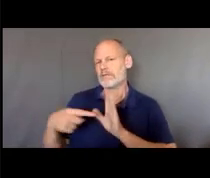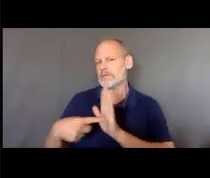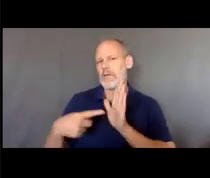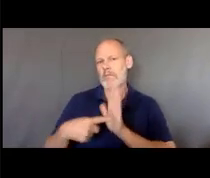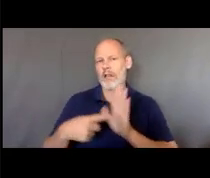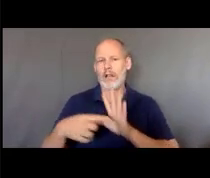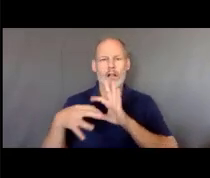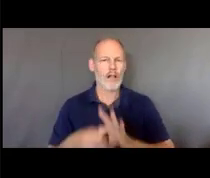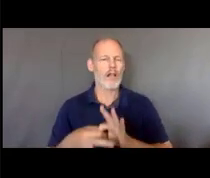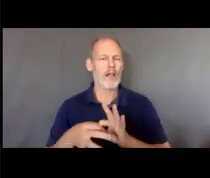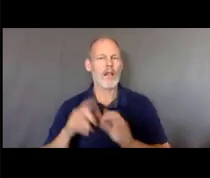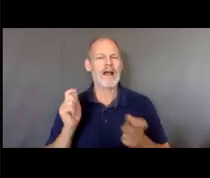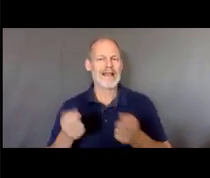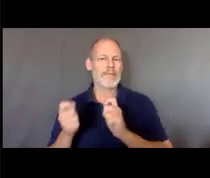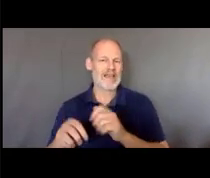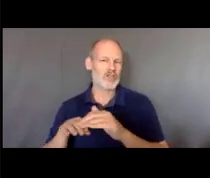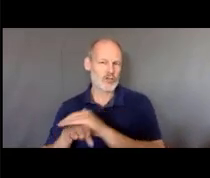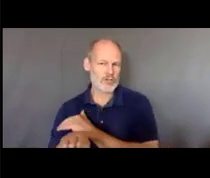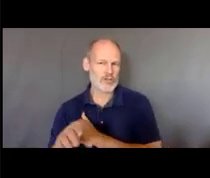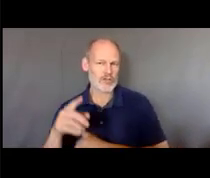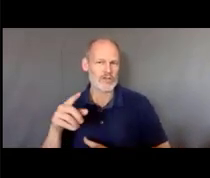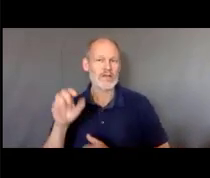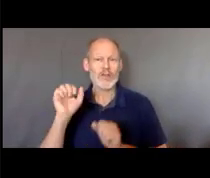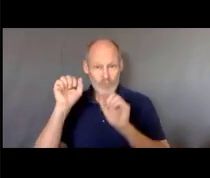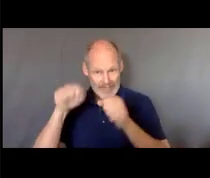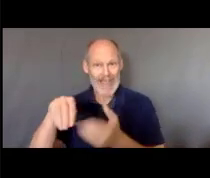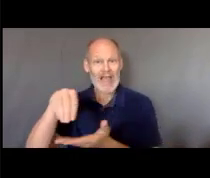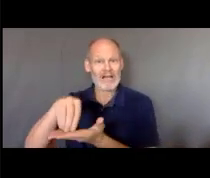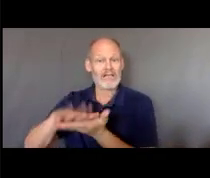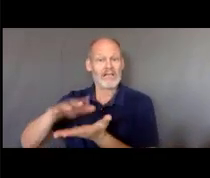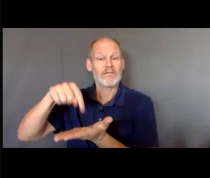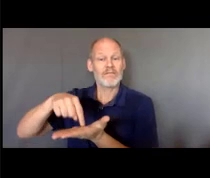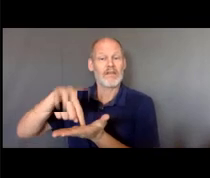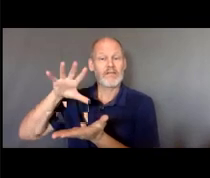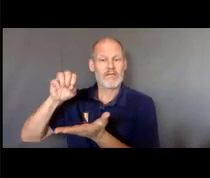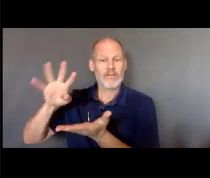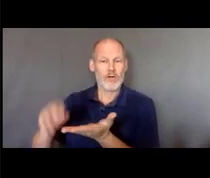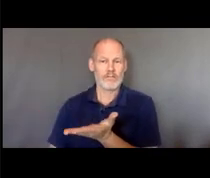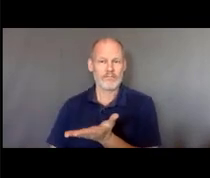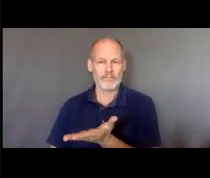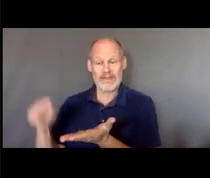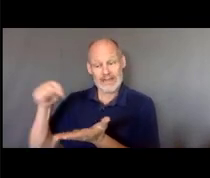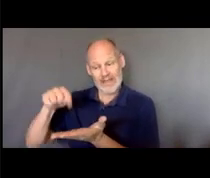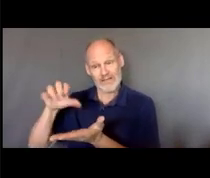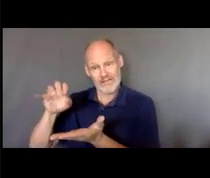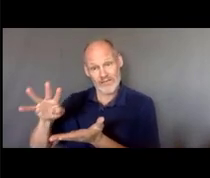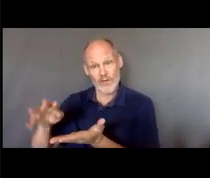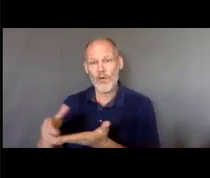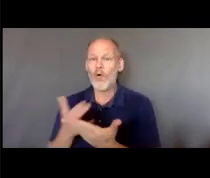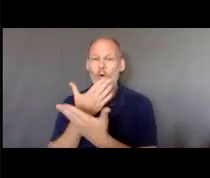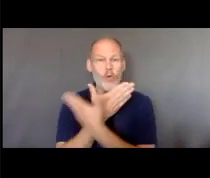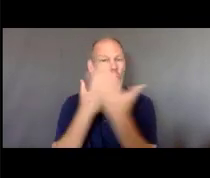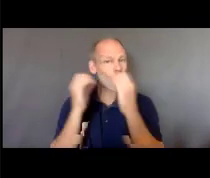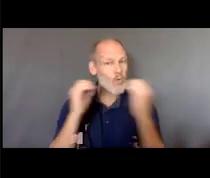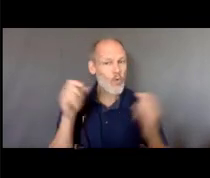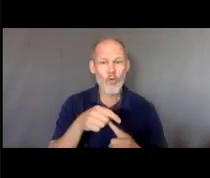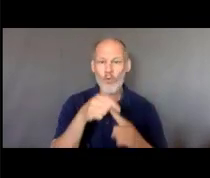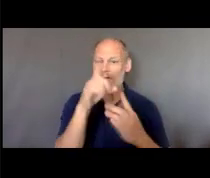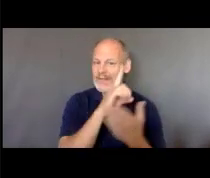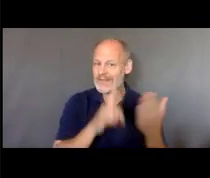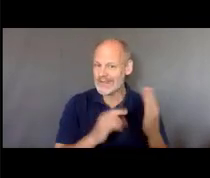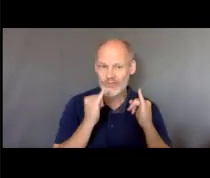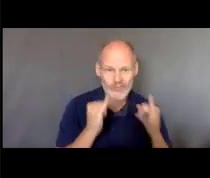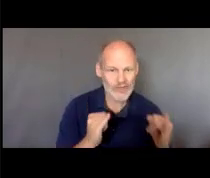que podrían estar incluidas en el plan 504. No hay objetivos, no hay instrucciones especialmente diseñadas en un plan